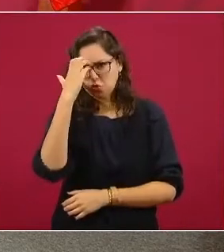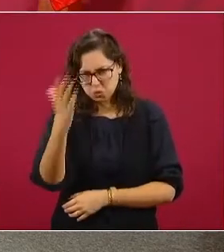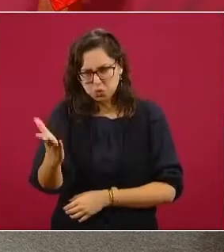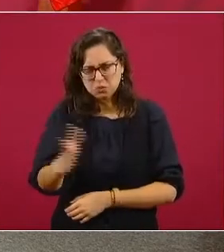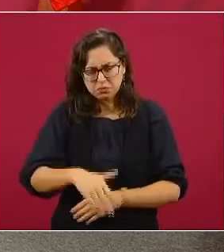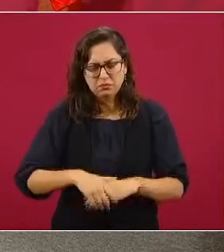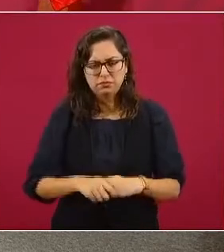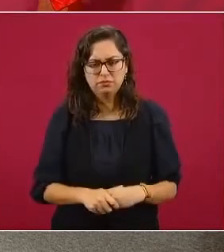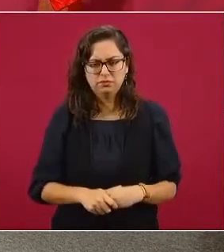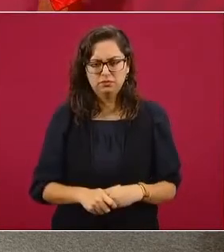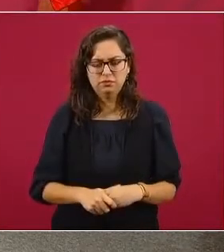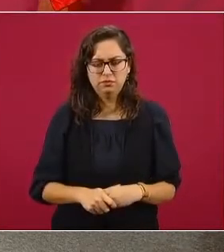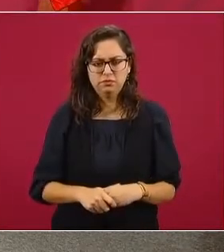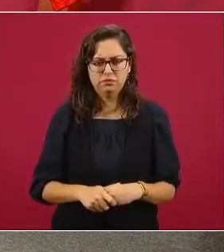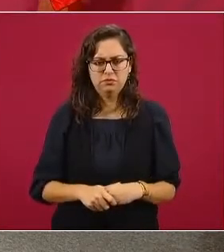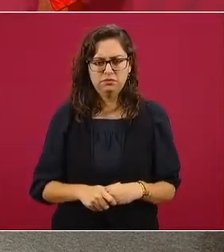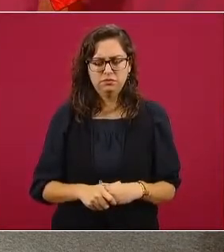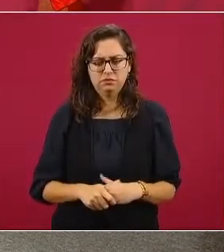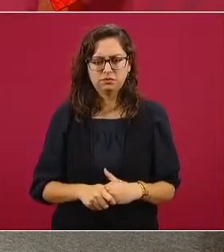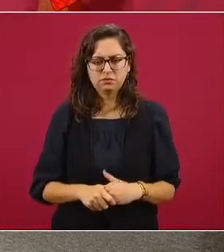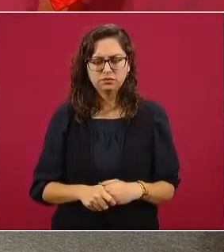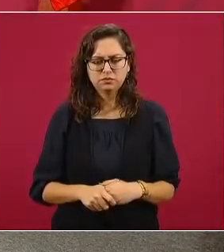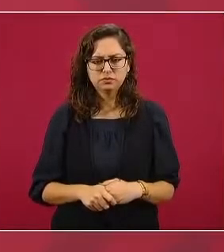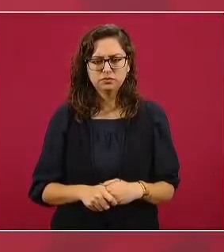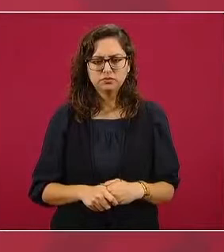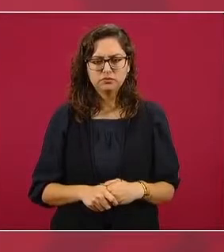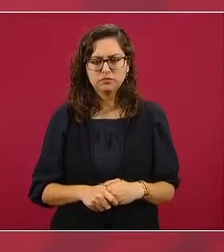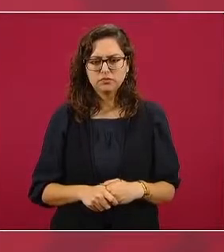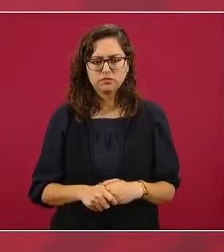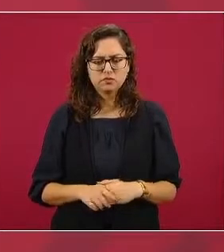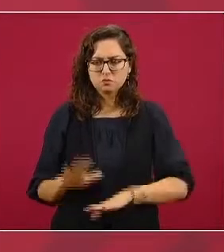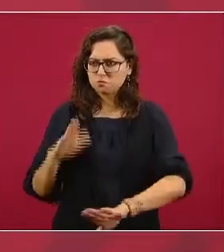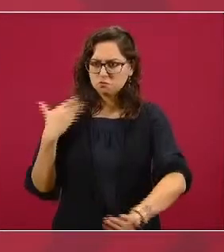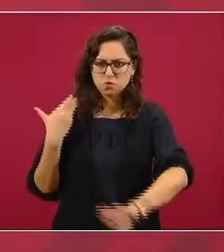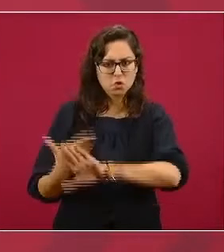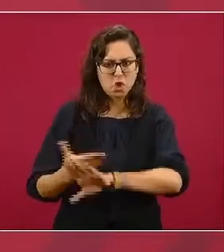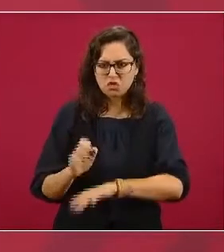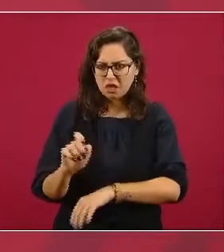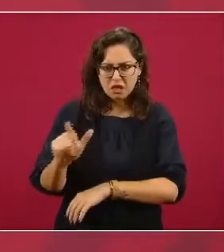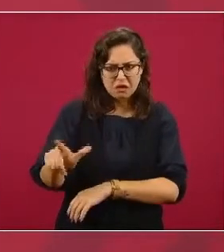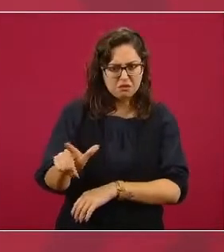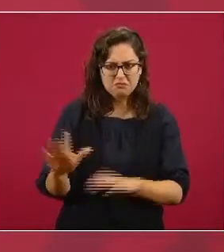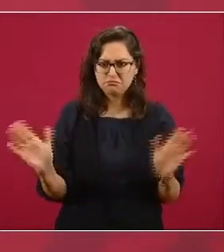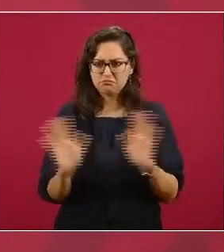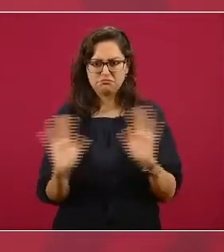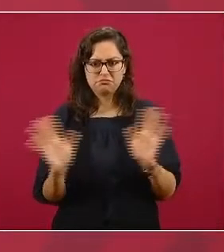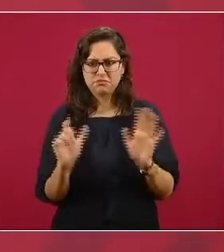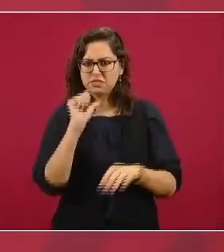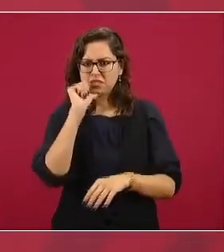No tenemos nada en contra del